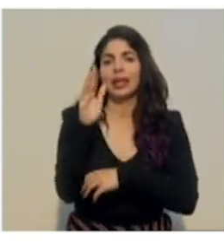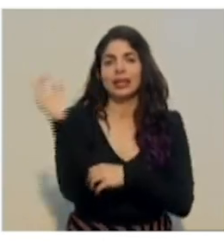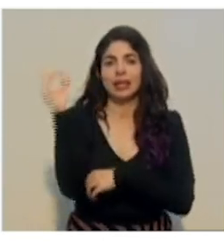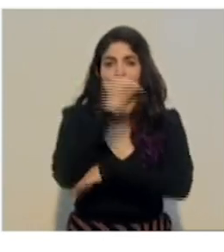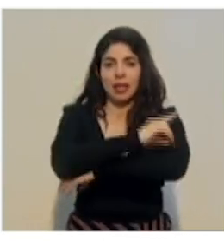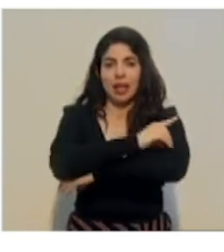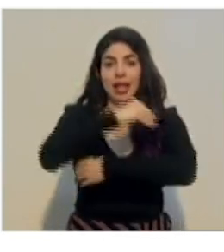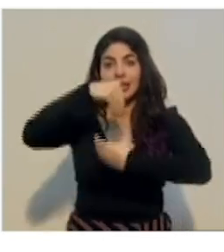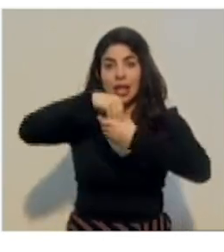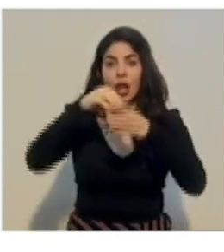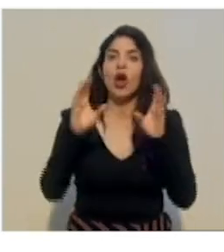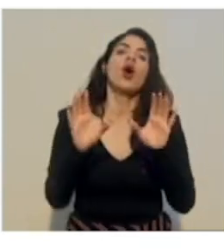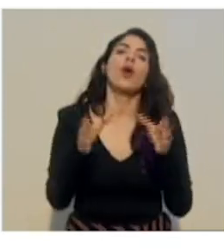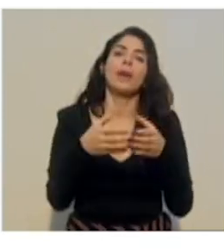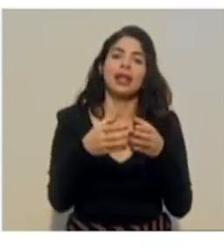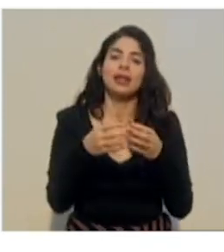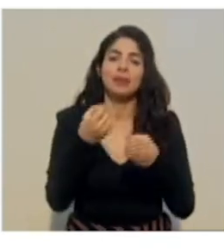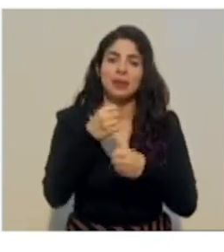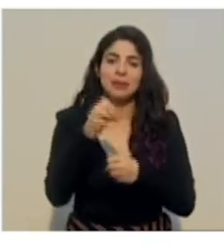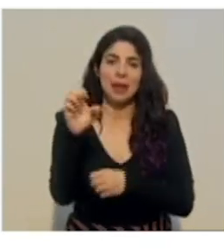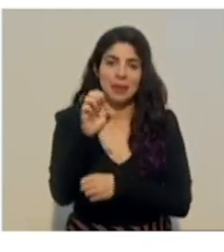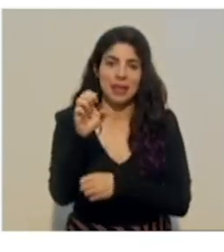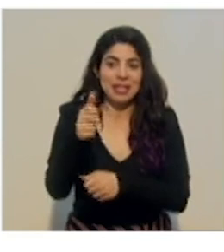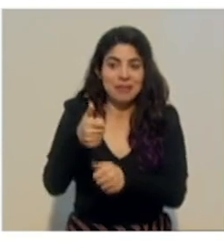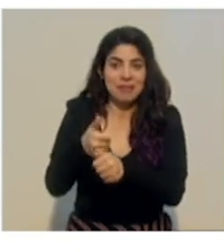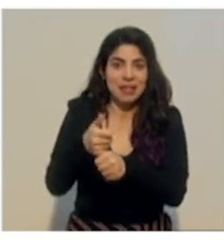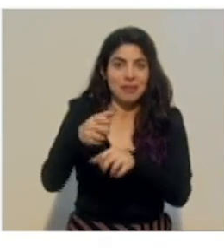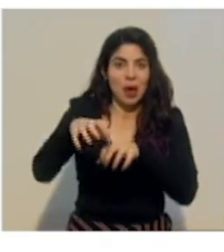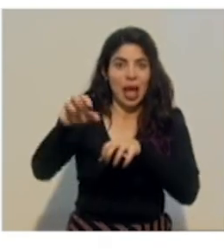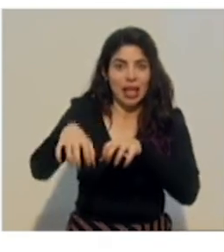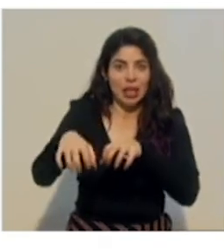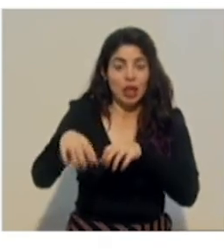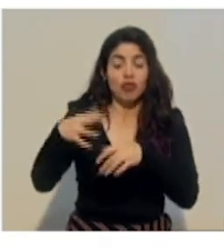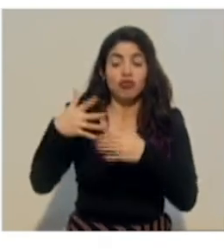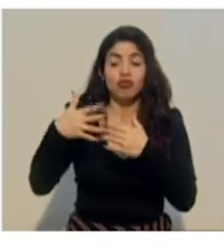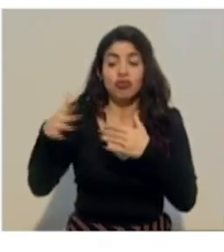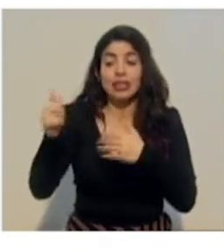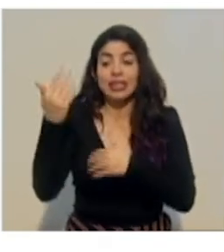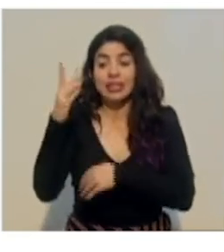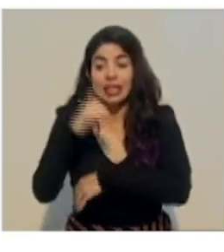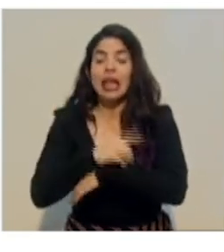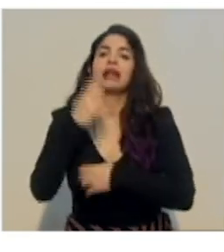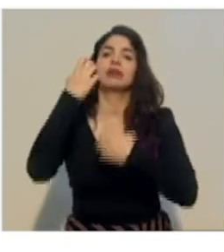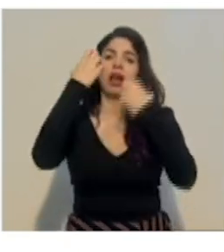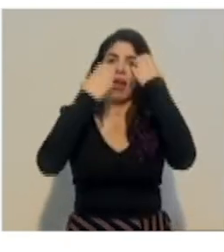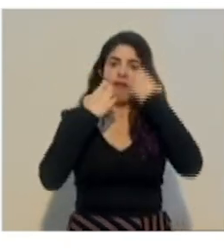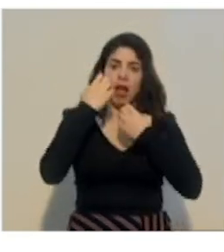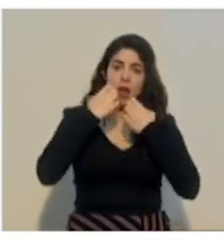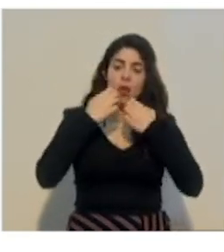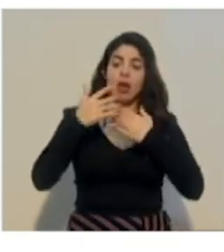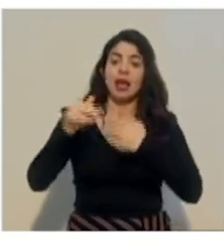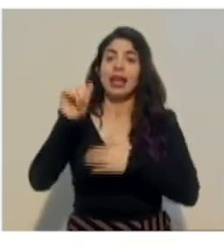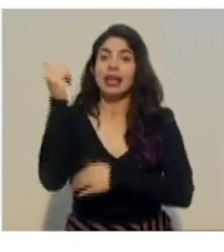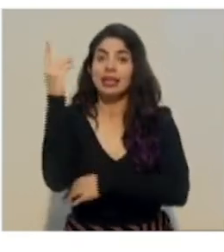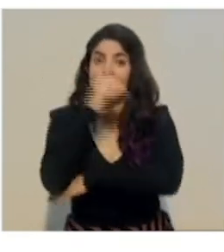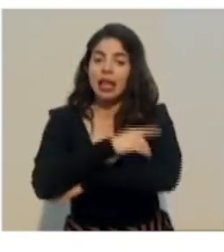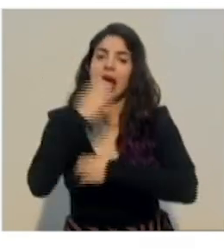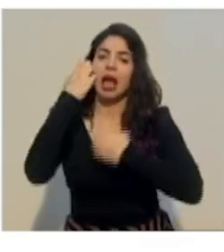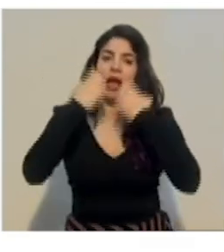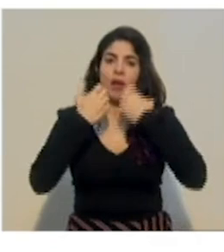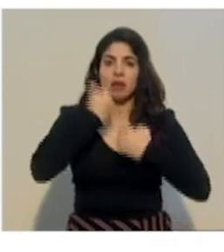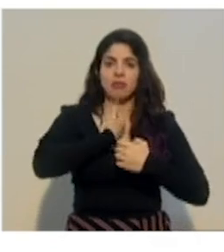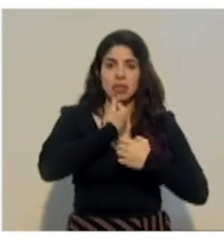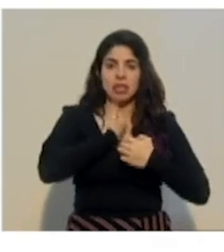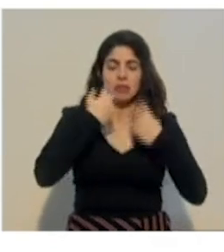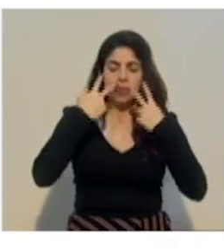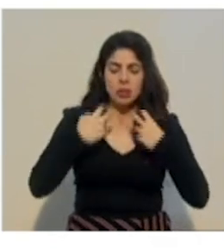del cantón. Y vamos a hacer una autoevaluación cada 15 días de este modelo, de las acciones que estamos desarrollando, de los procesos que